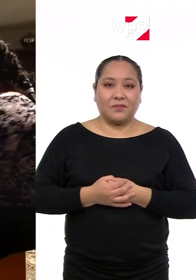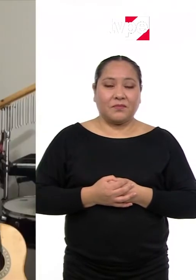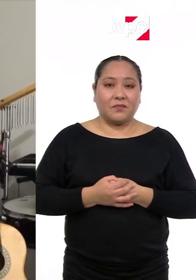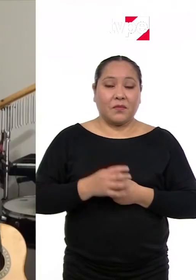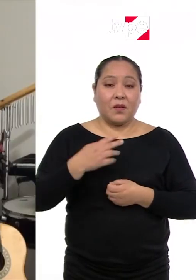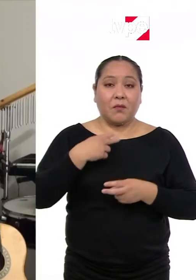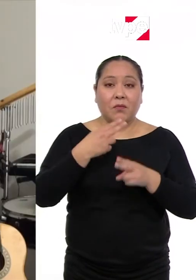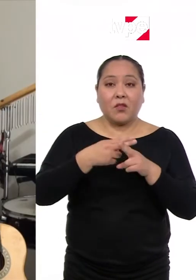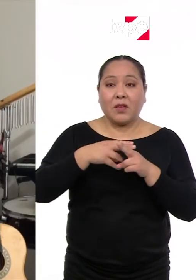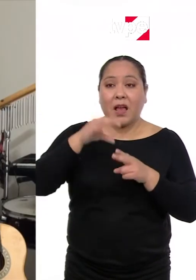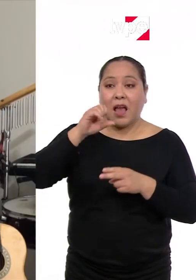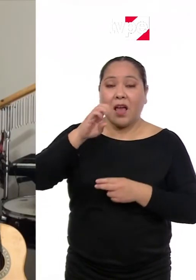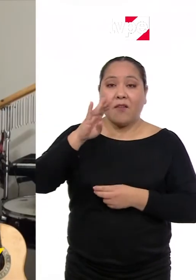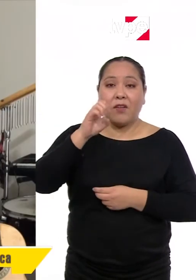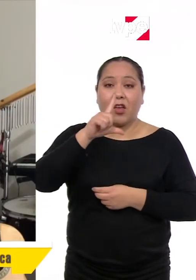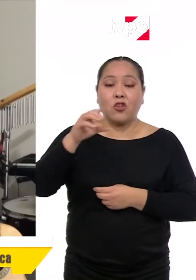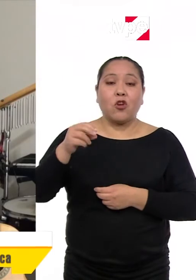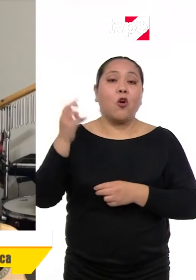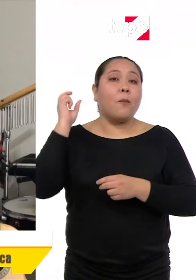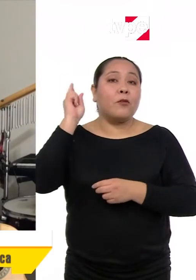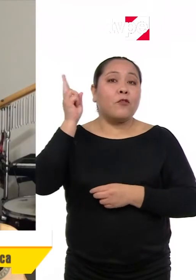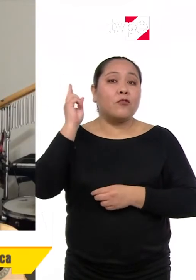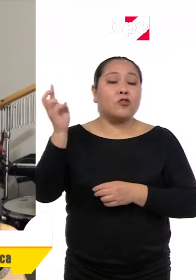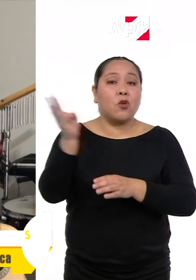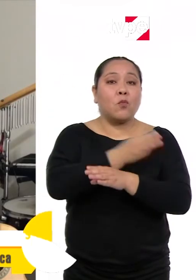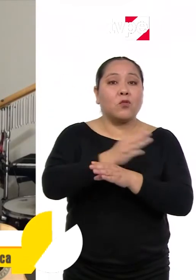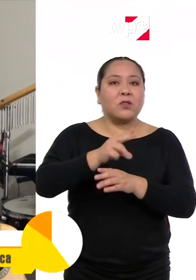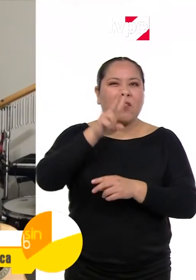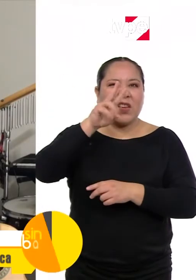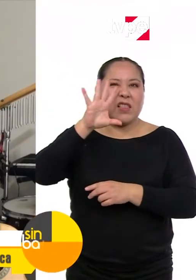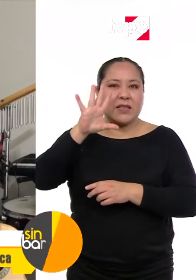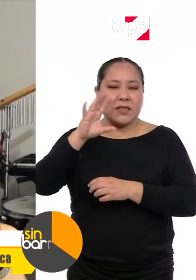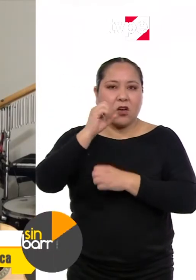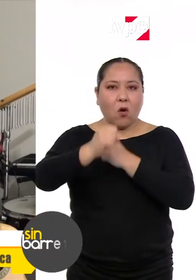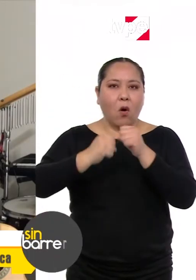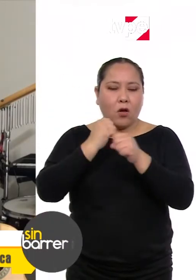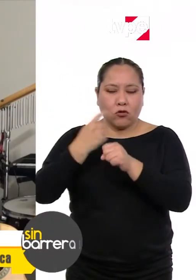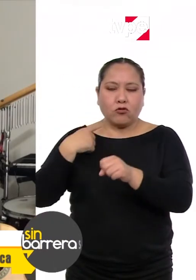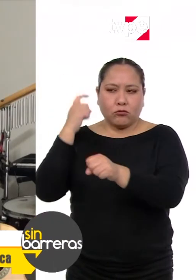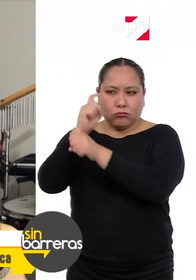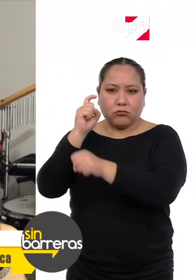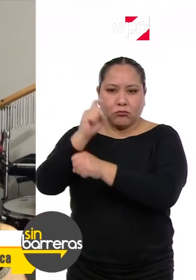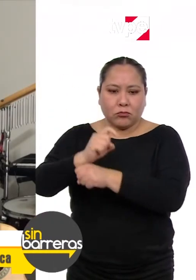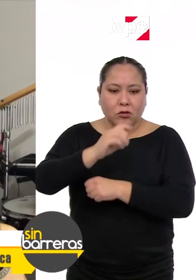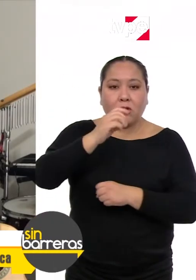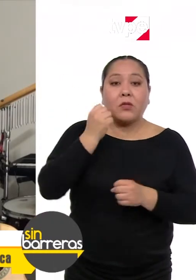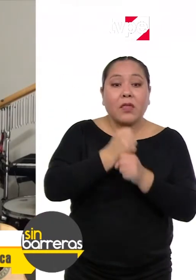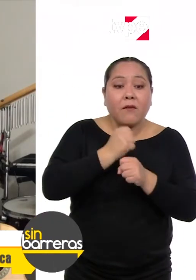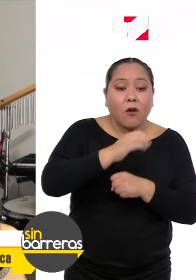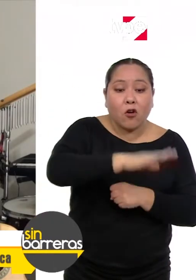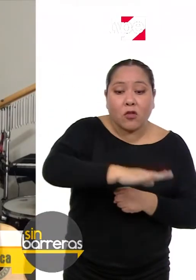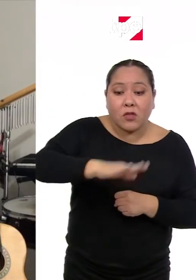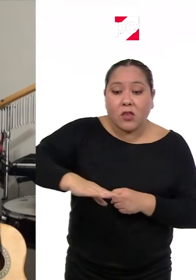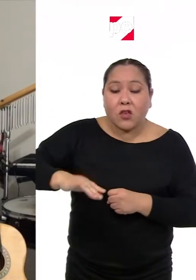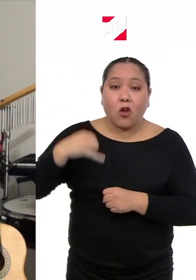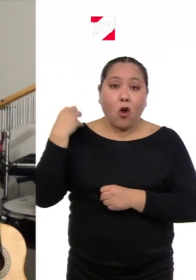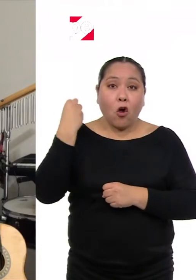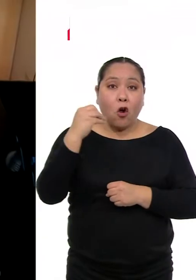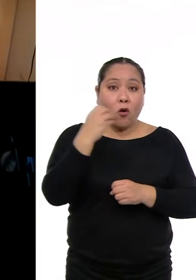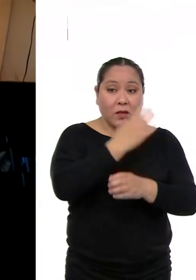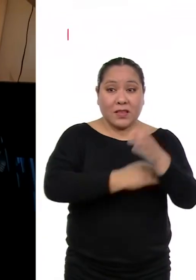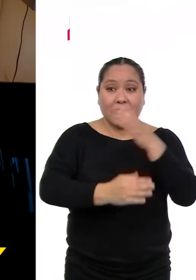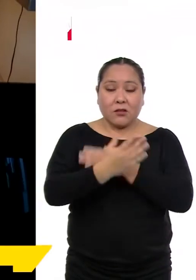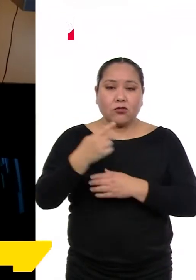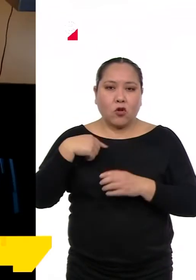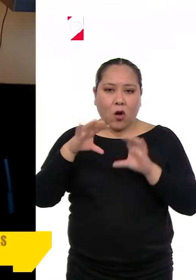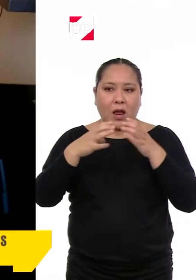Mi nombre es Eliana Cabello Rodríguez, soy maestra de música hace más de 25 años y vengo trabajando con niños y jóvenes con discapacidad.